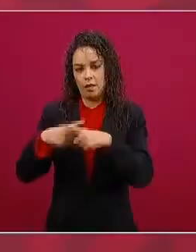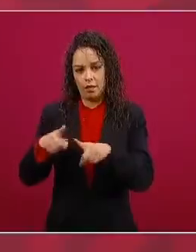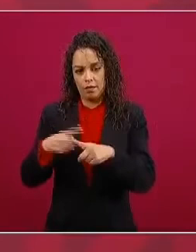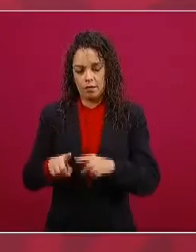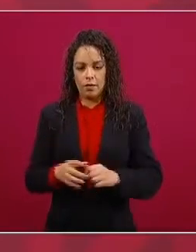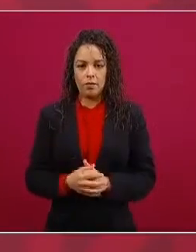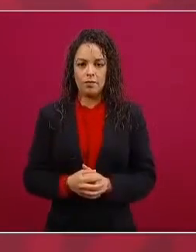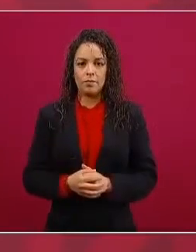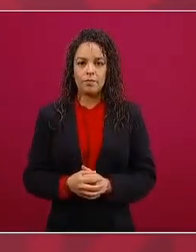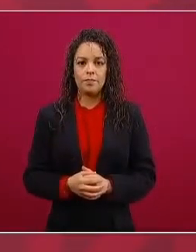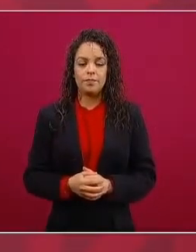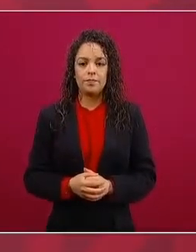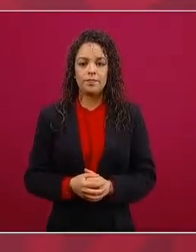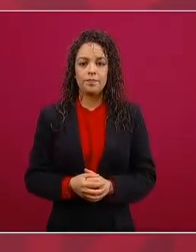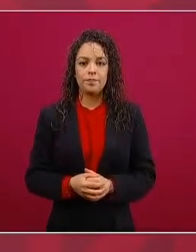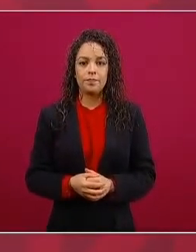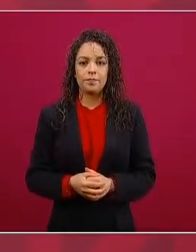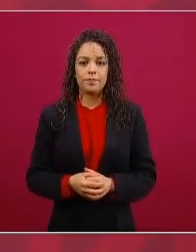tenemos